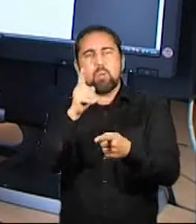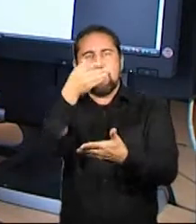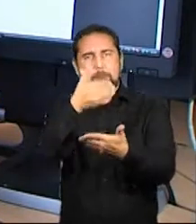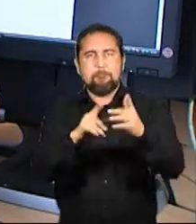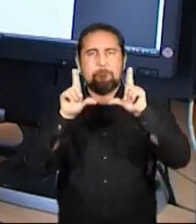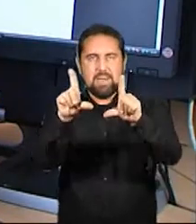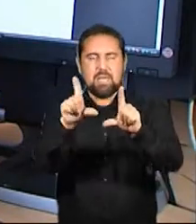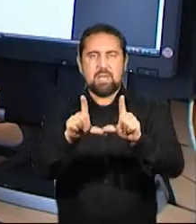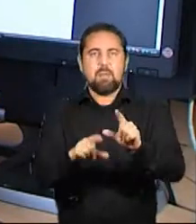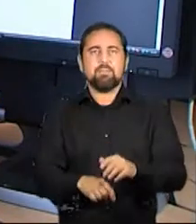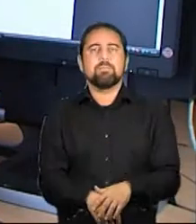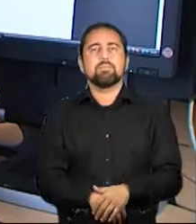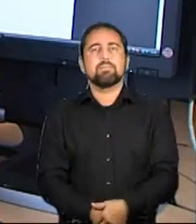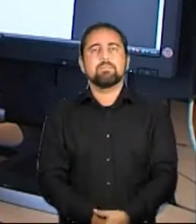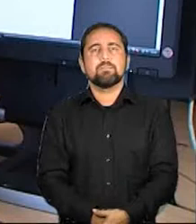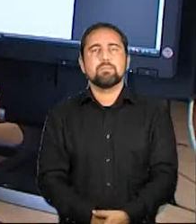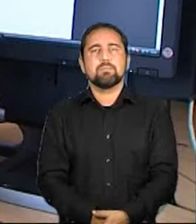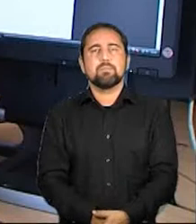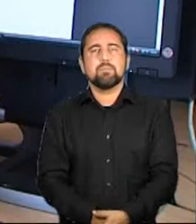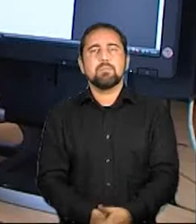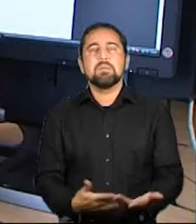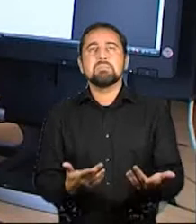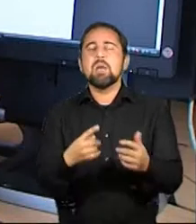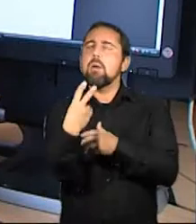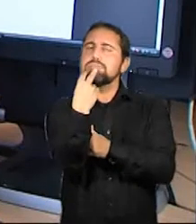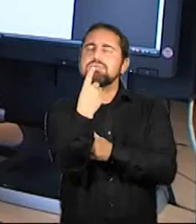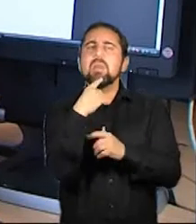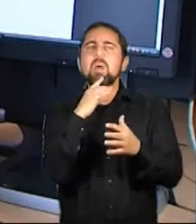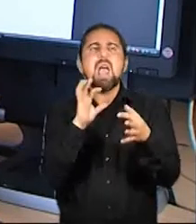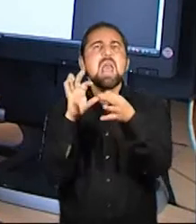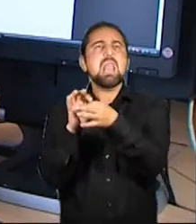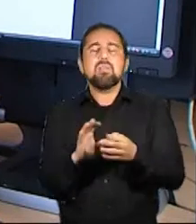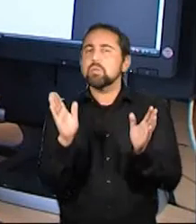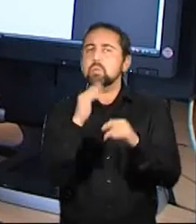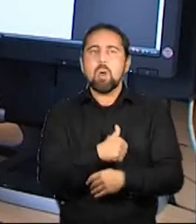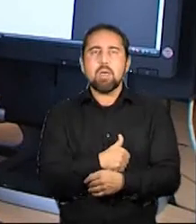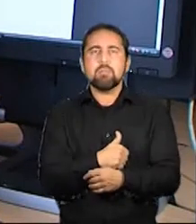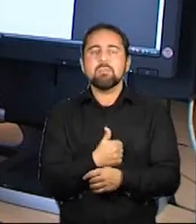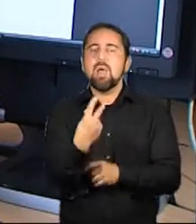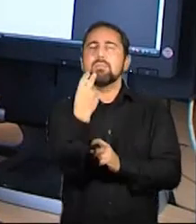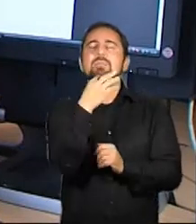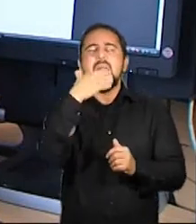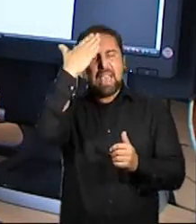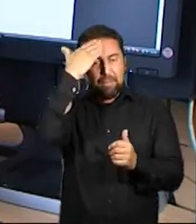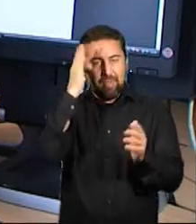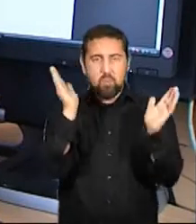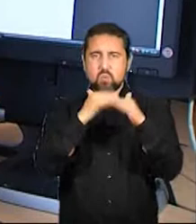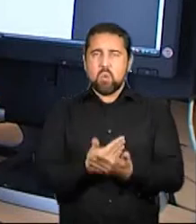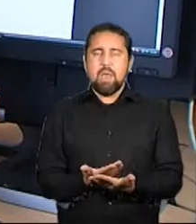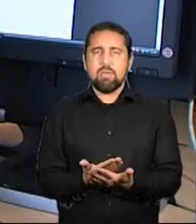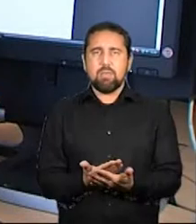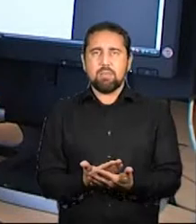Víctor utiliza el teclado. Cero enlaces. No tiene enlaces. No se han encontrado encabezados. No tiene escabezados.